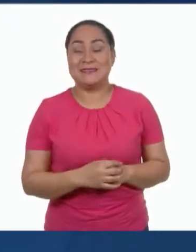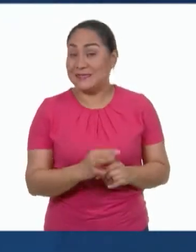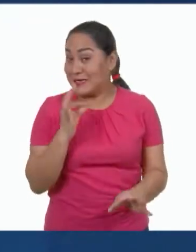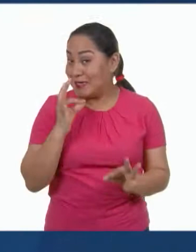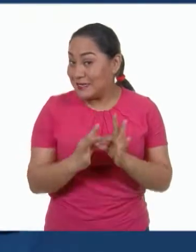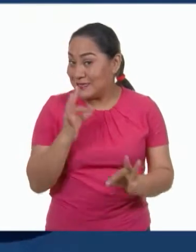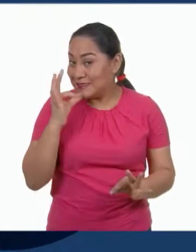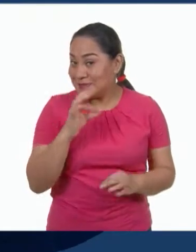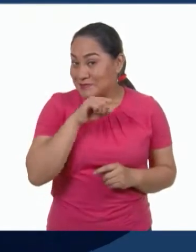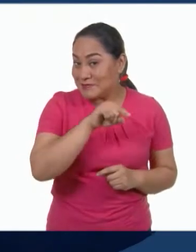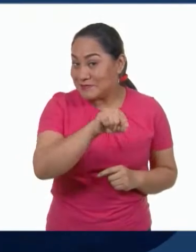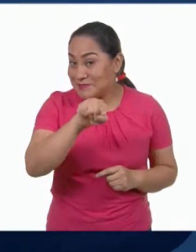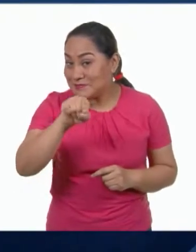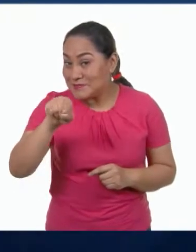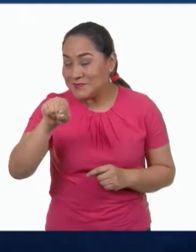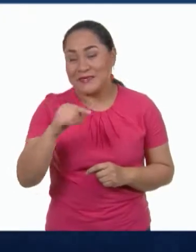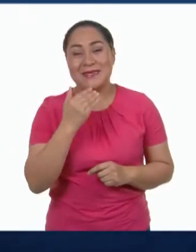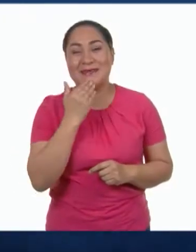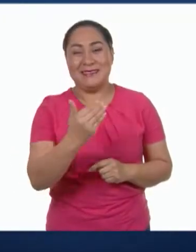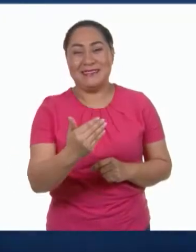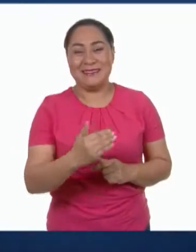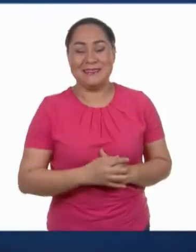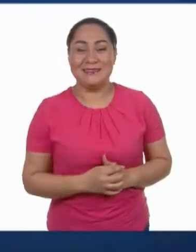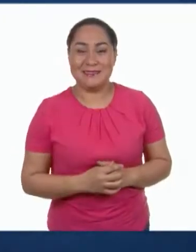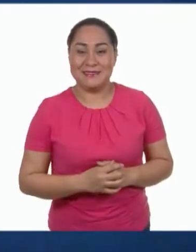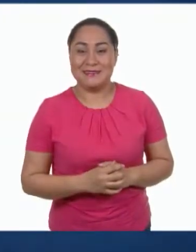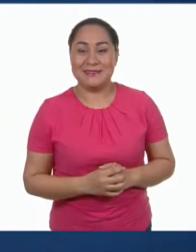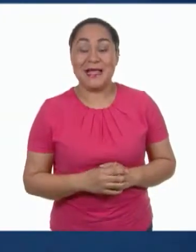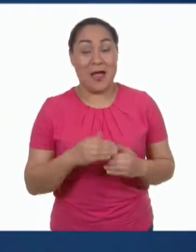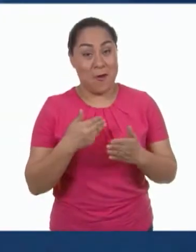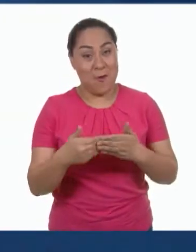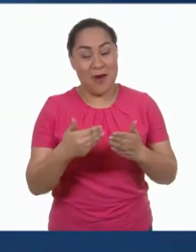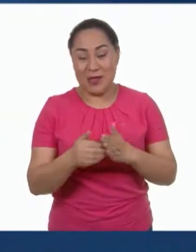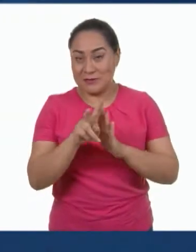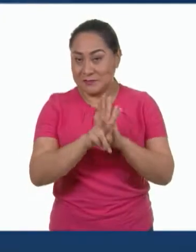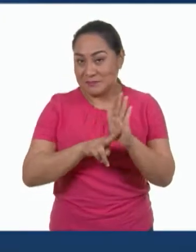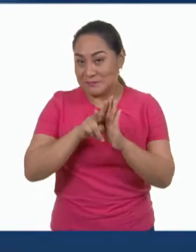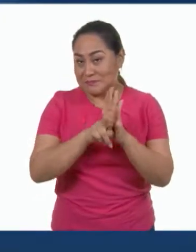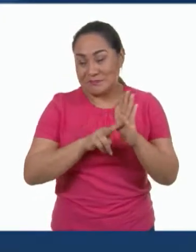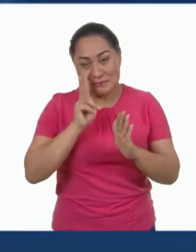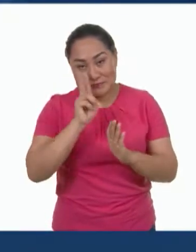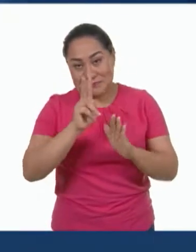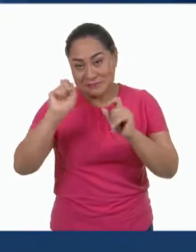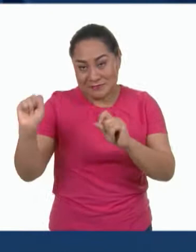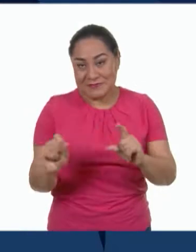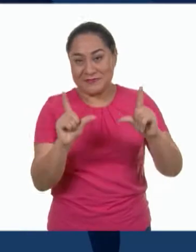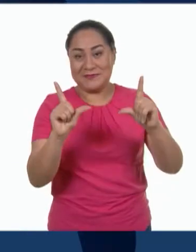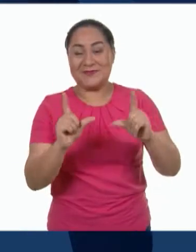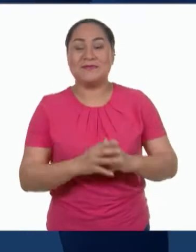¿Listos? ¡Muy bien! ¡Vamos a ver el siguiente video!